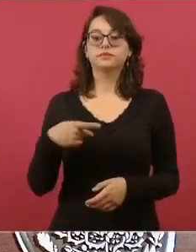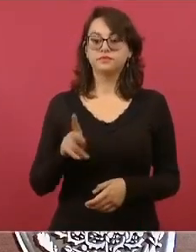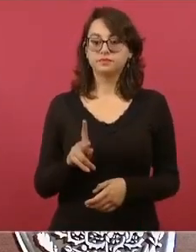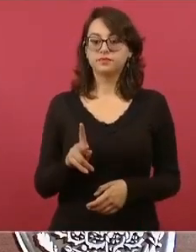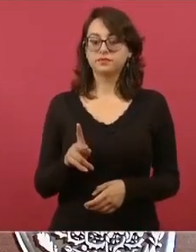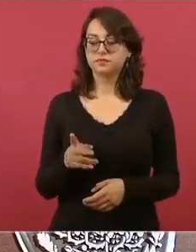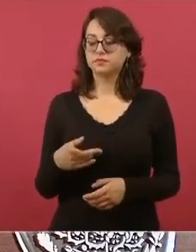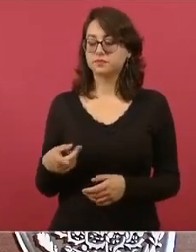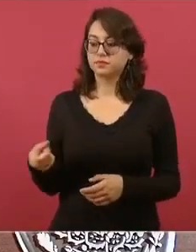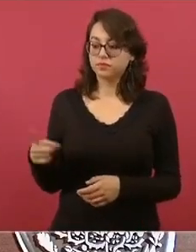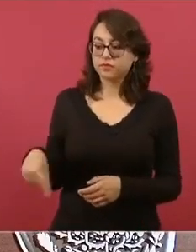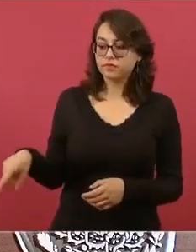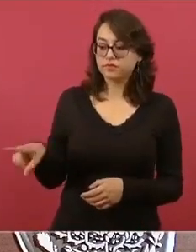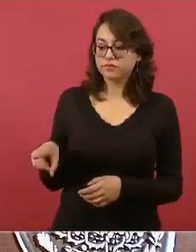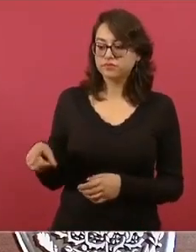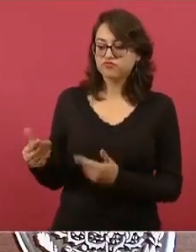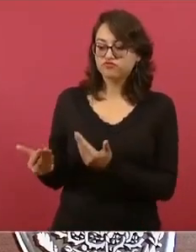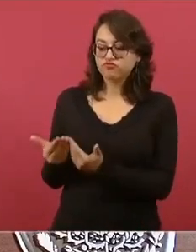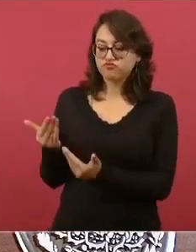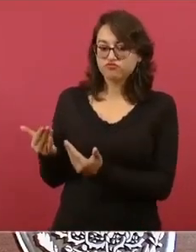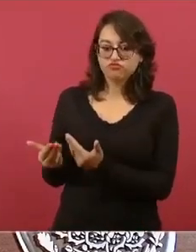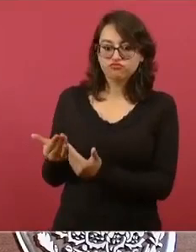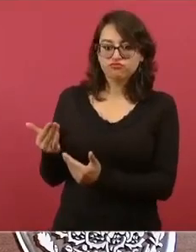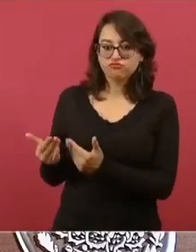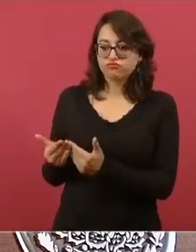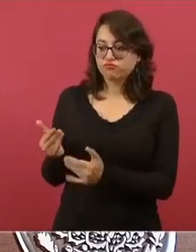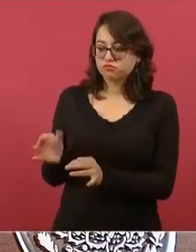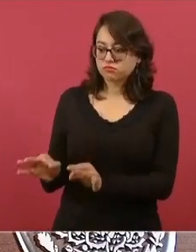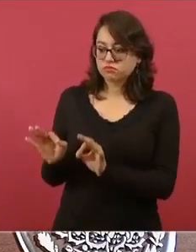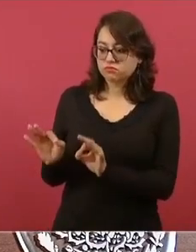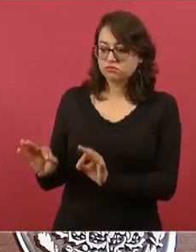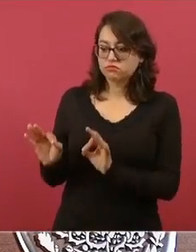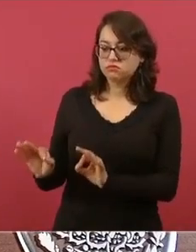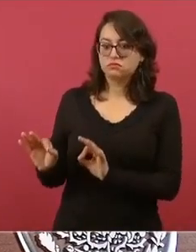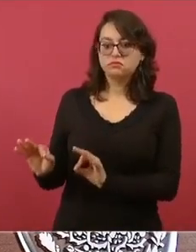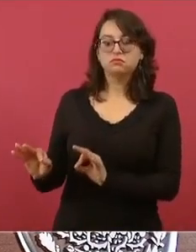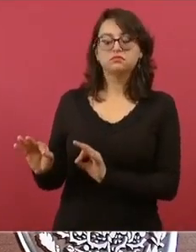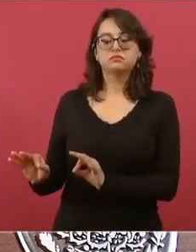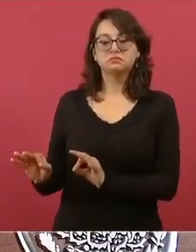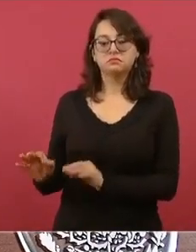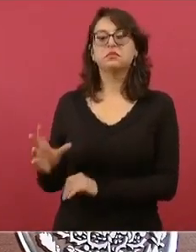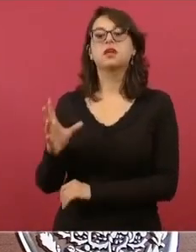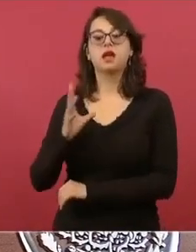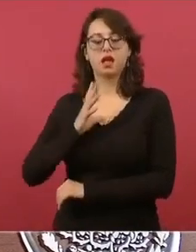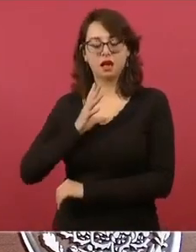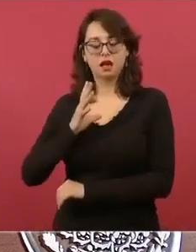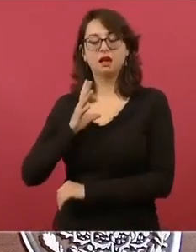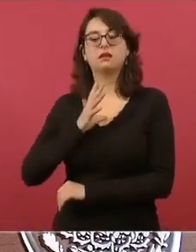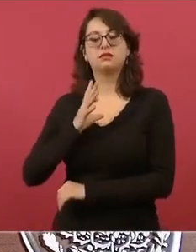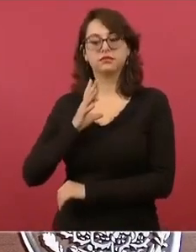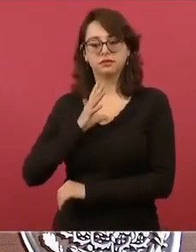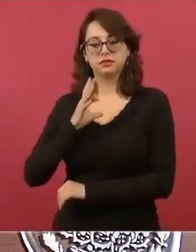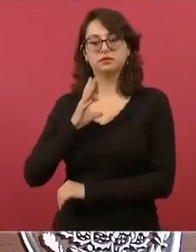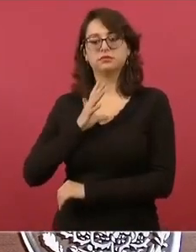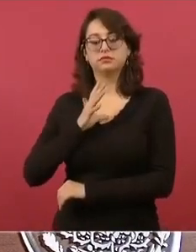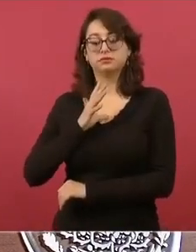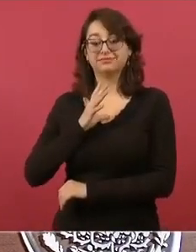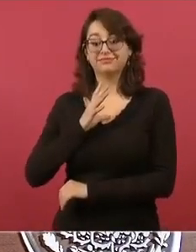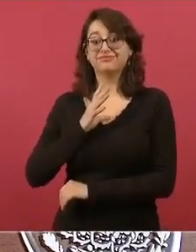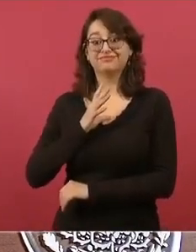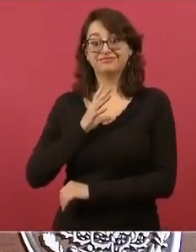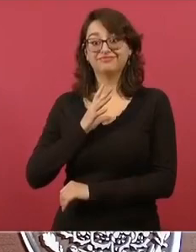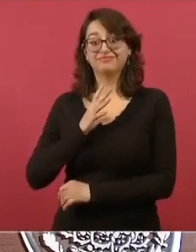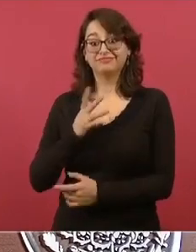que está actuando de manera ejemplar, muy agredidos